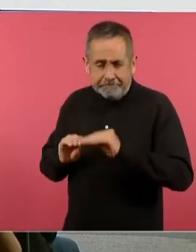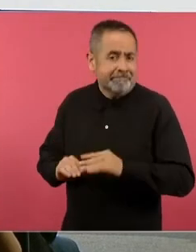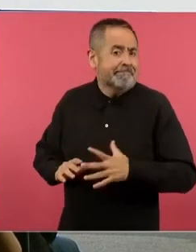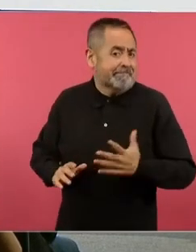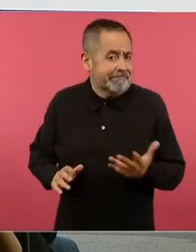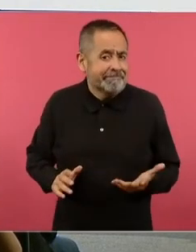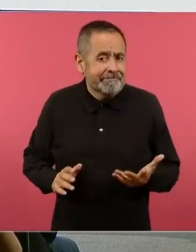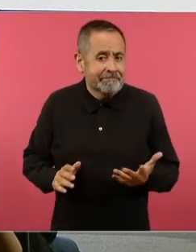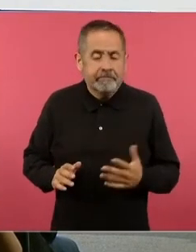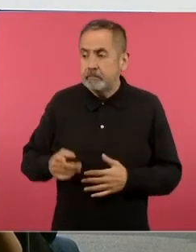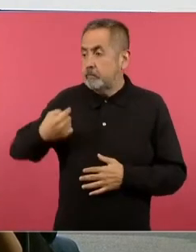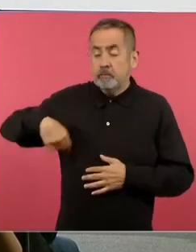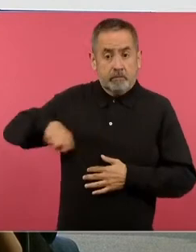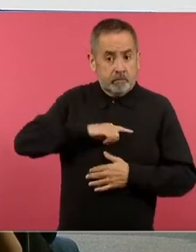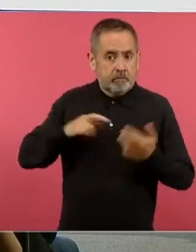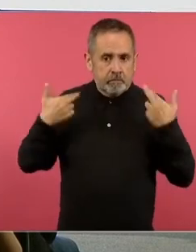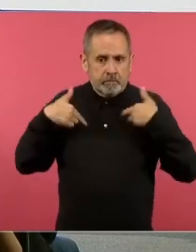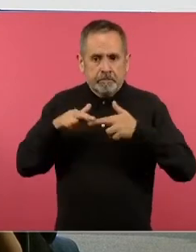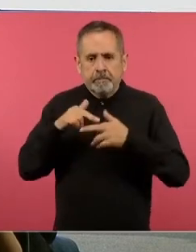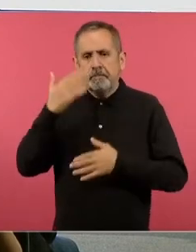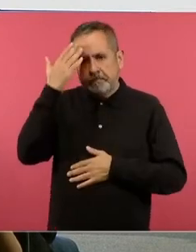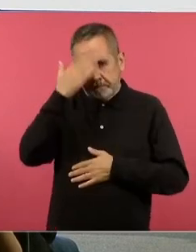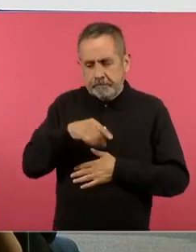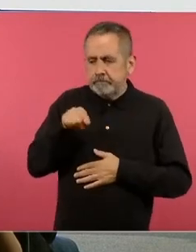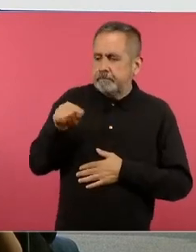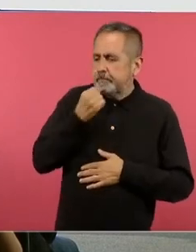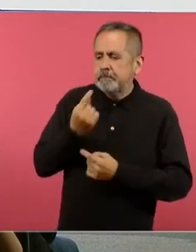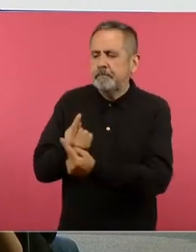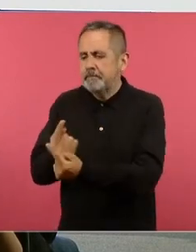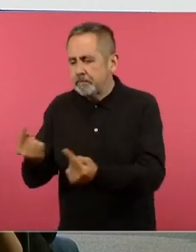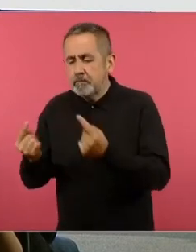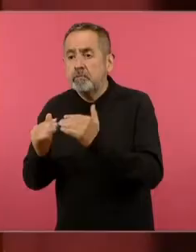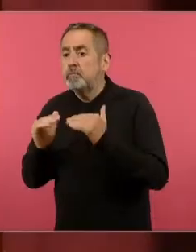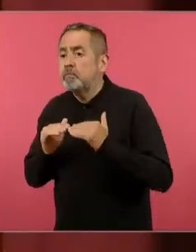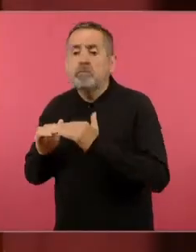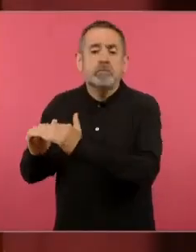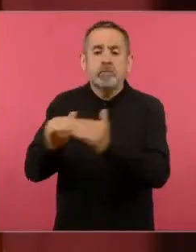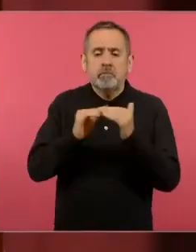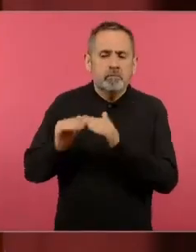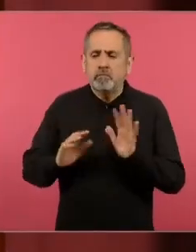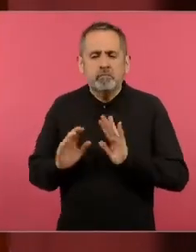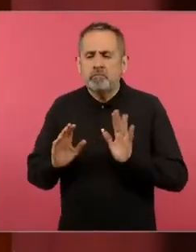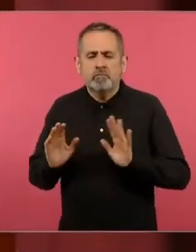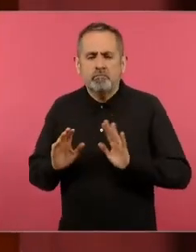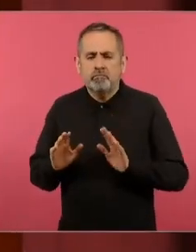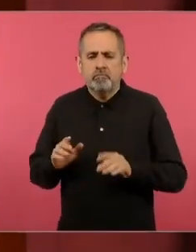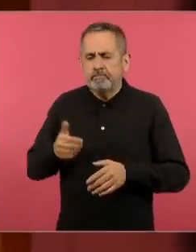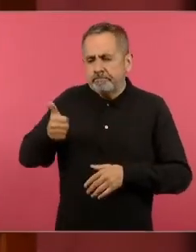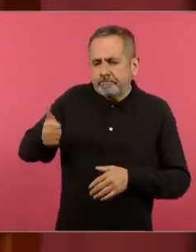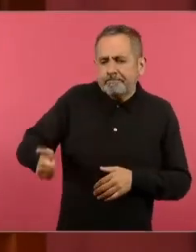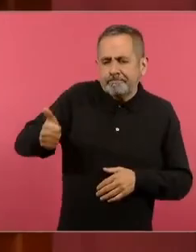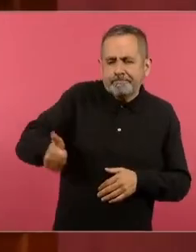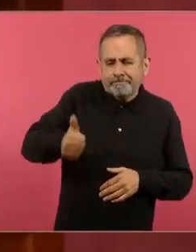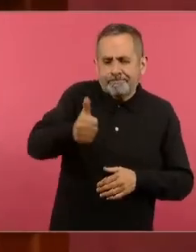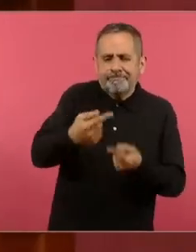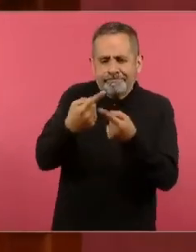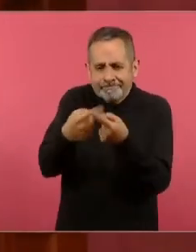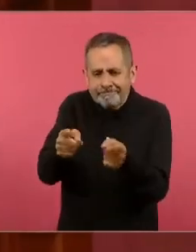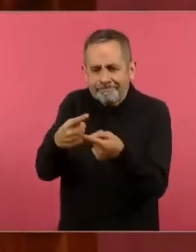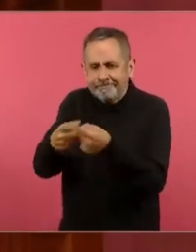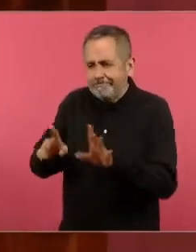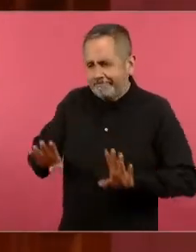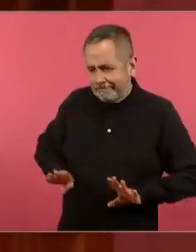maestros que estamos frente a grupos sabemos que nuestros niños no son homogéneos y si hay una característica específica pues no